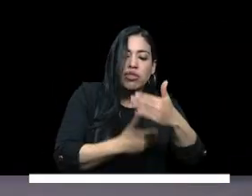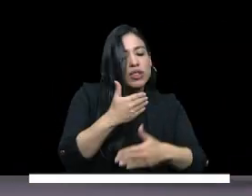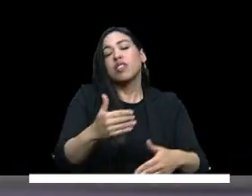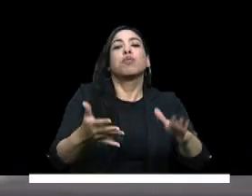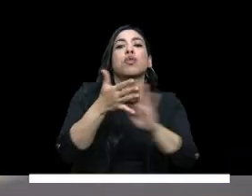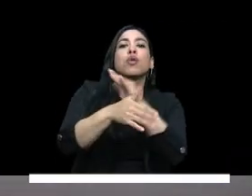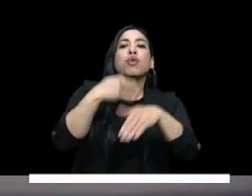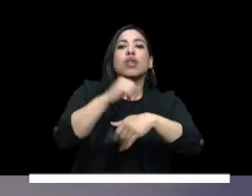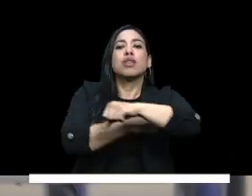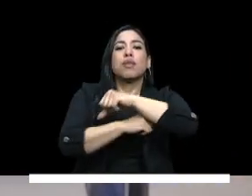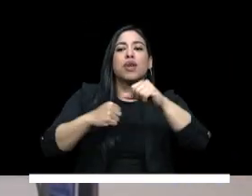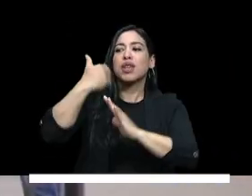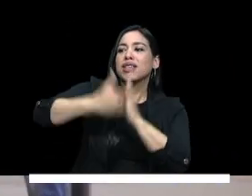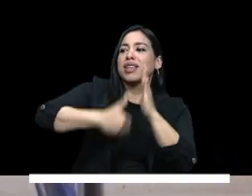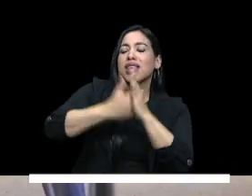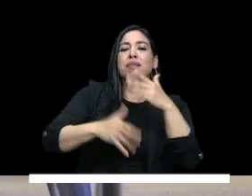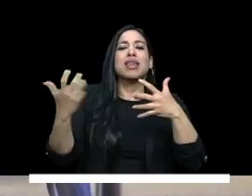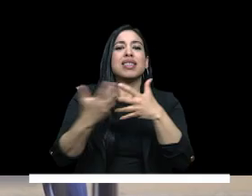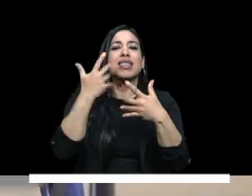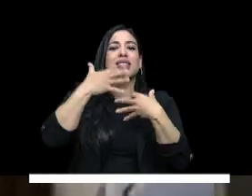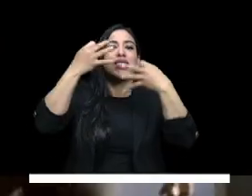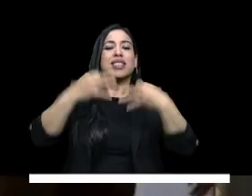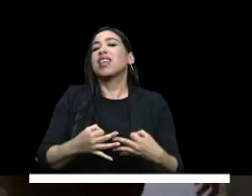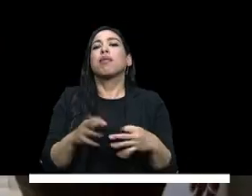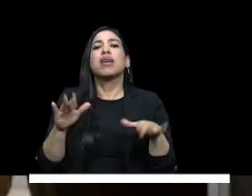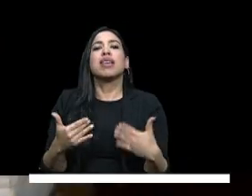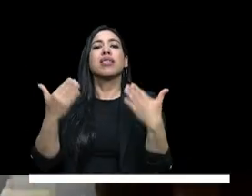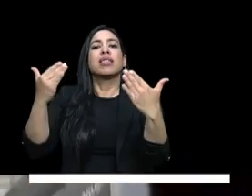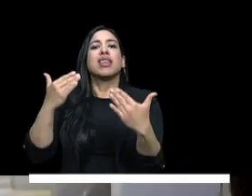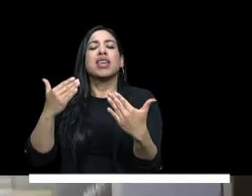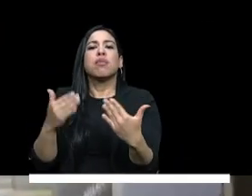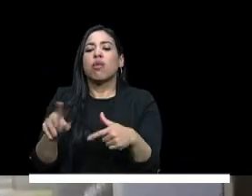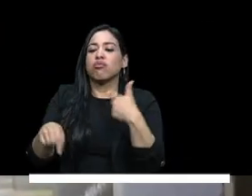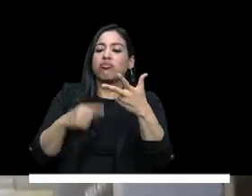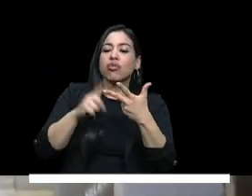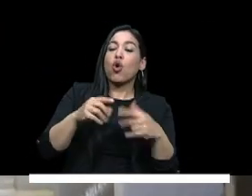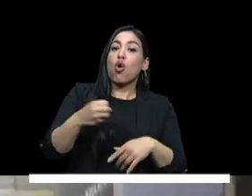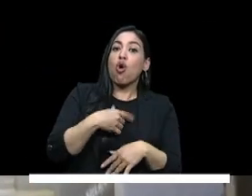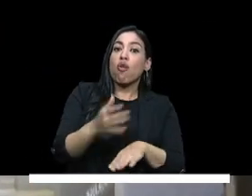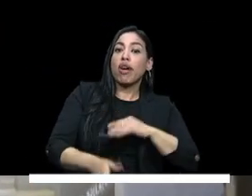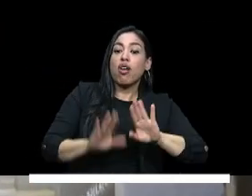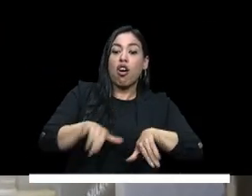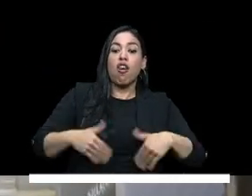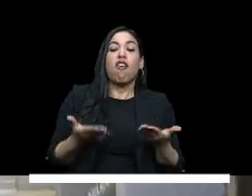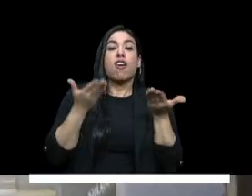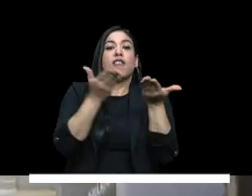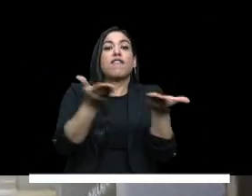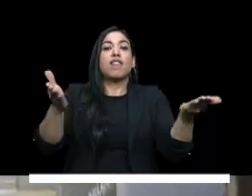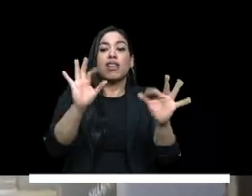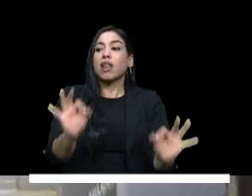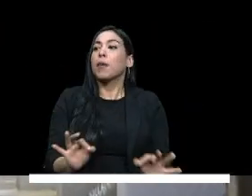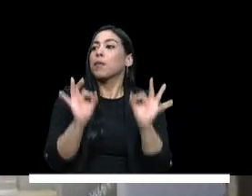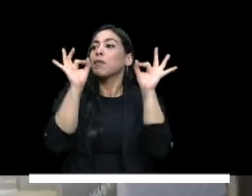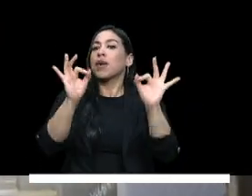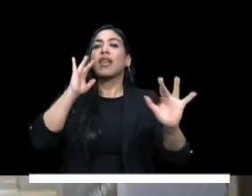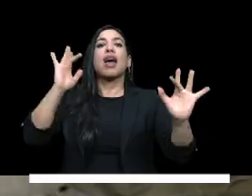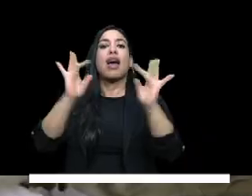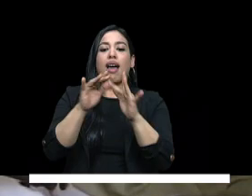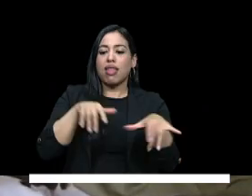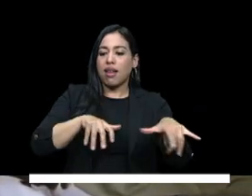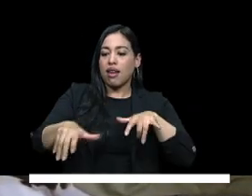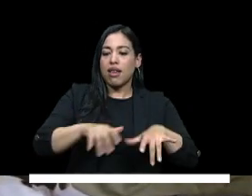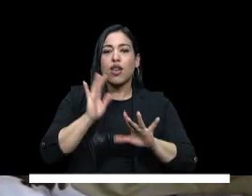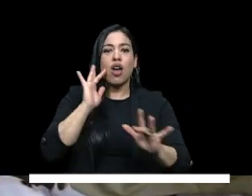simplificación de los trámites y los procesos del sistema de aseguramiento que nos permita contar con una oferta pertinente y de calidad acorde a las